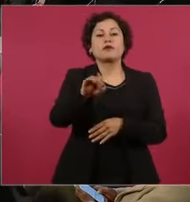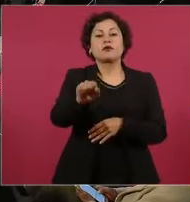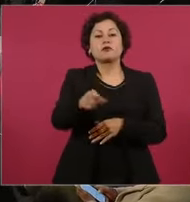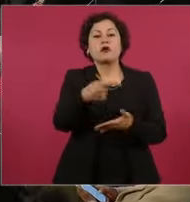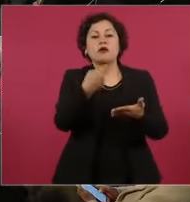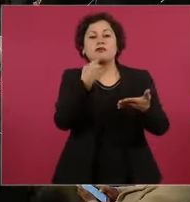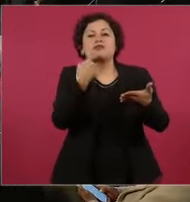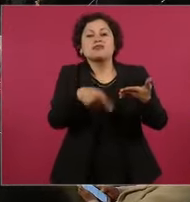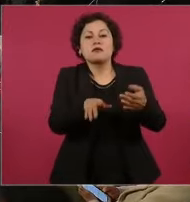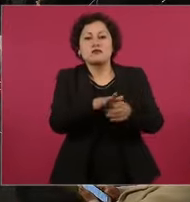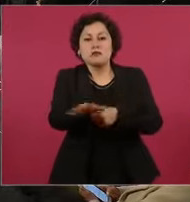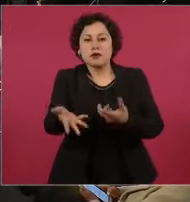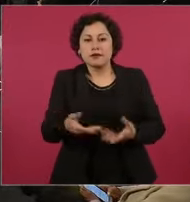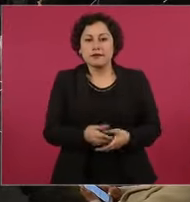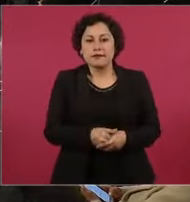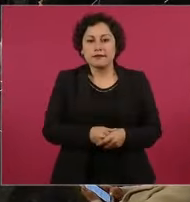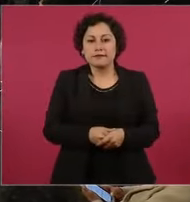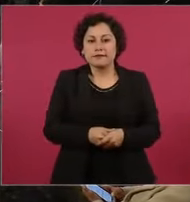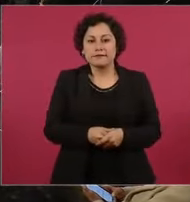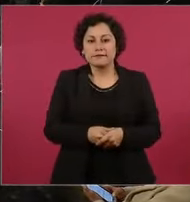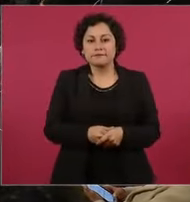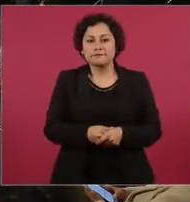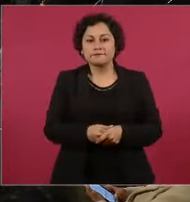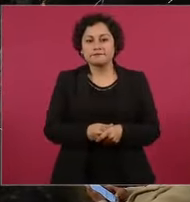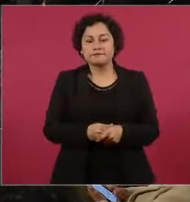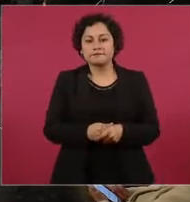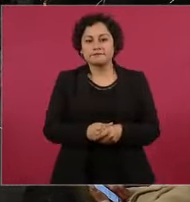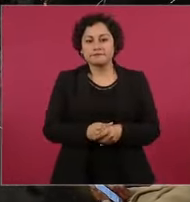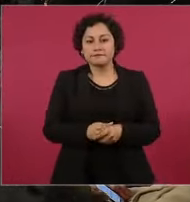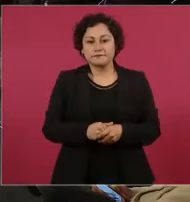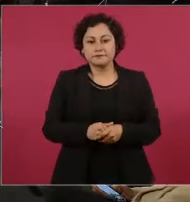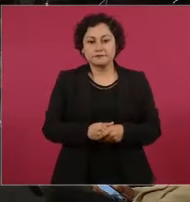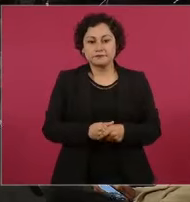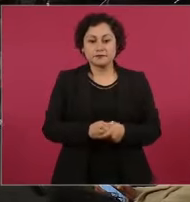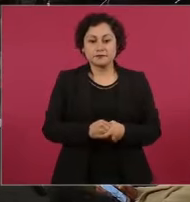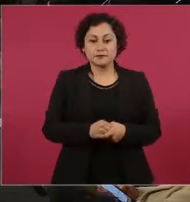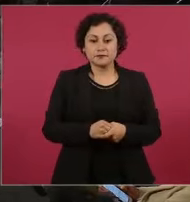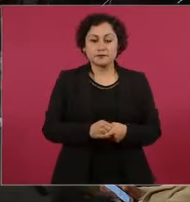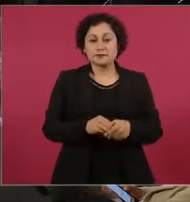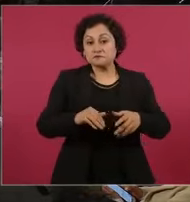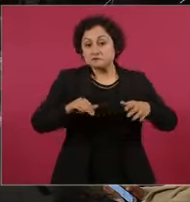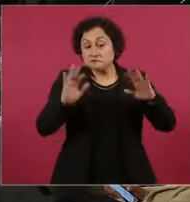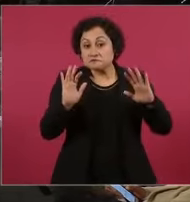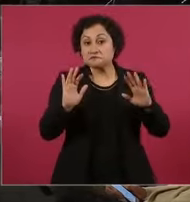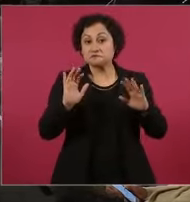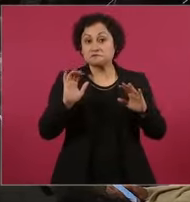nada más para algo debe traer,